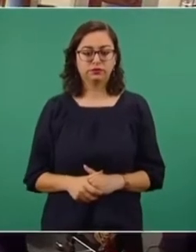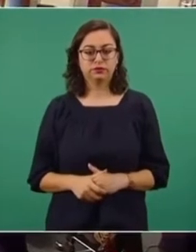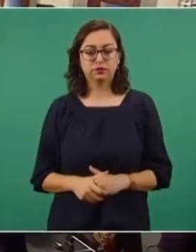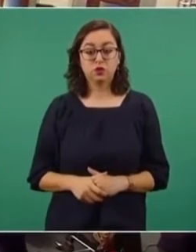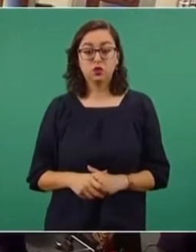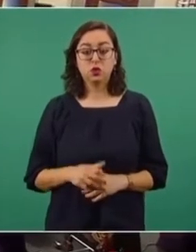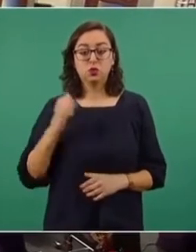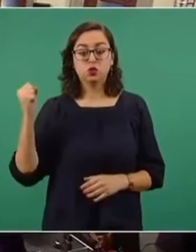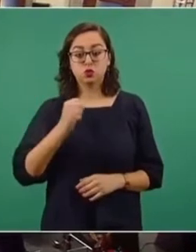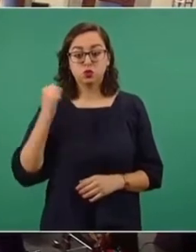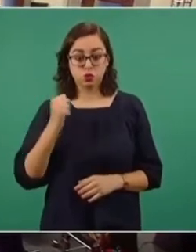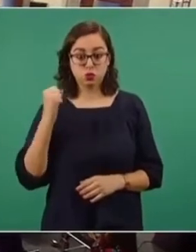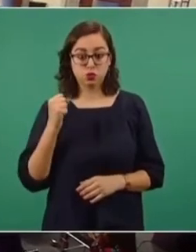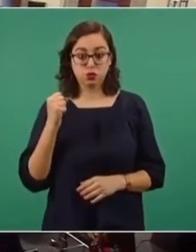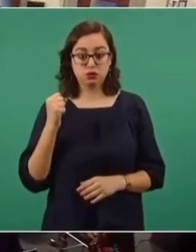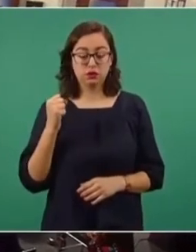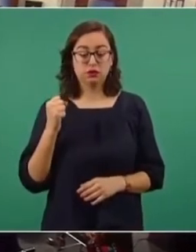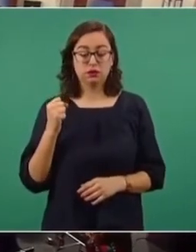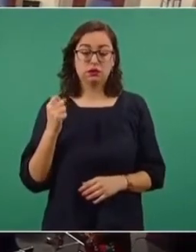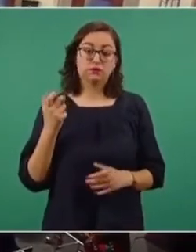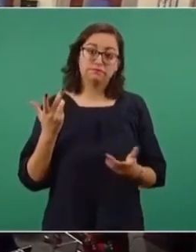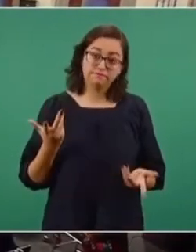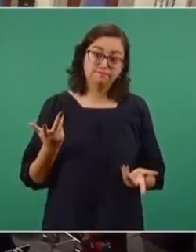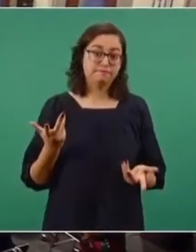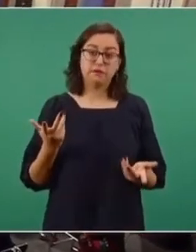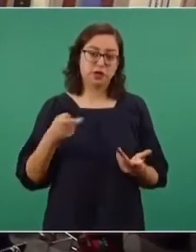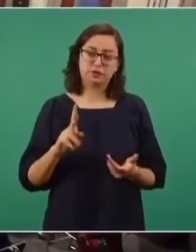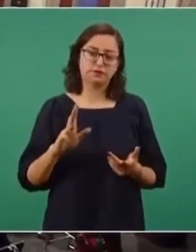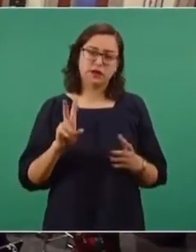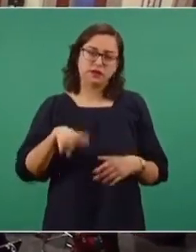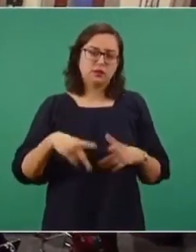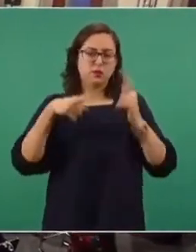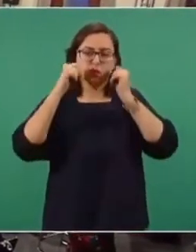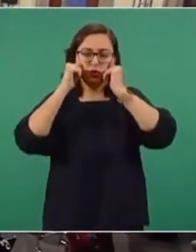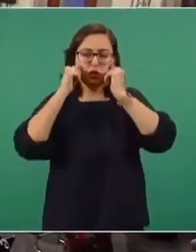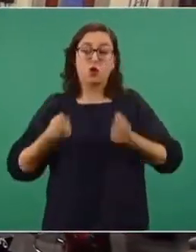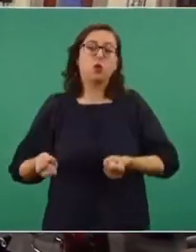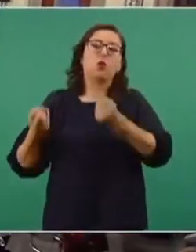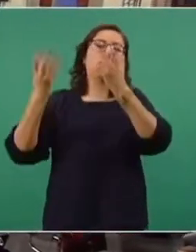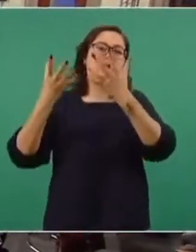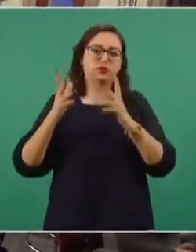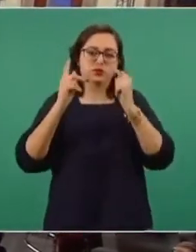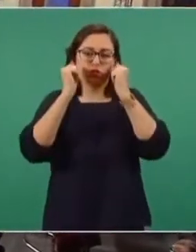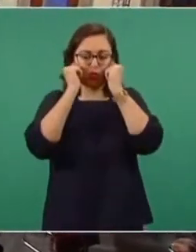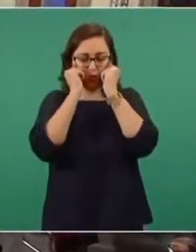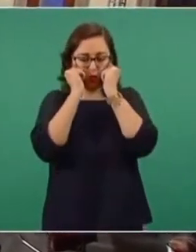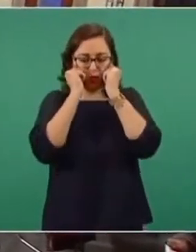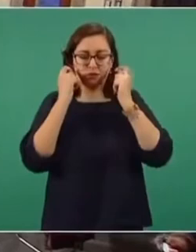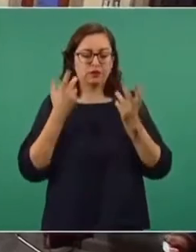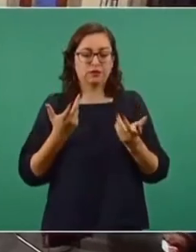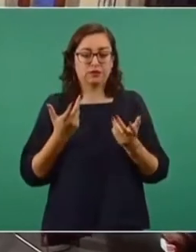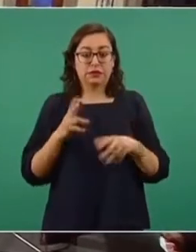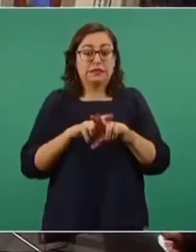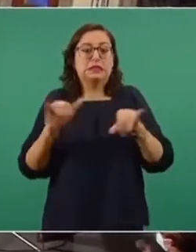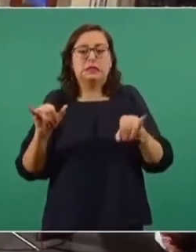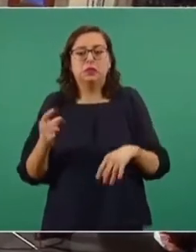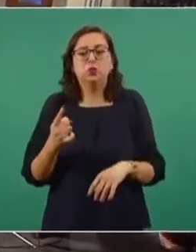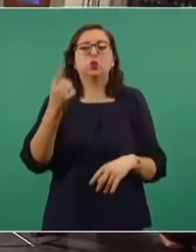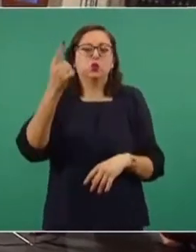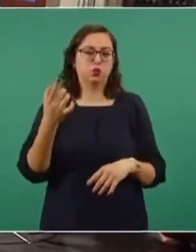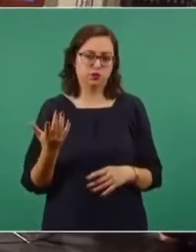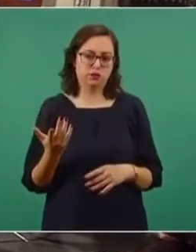Afortunadamente, aunque eso no importa, o sea, lo que interesa es que no haya un solo